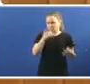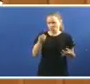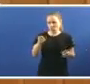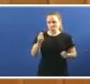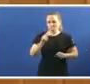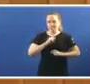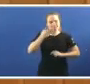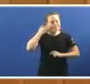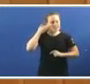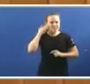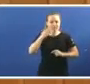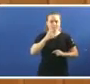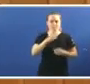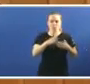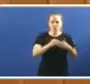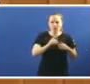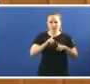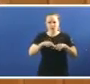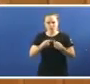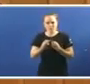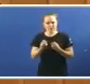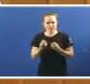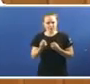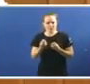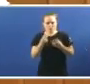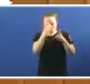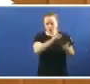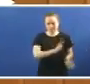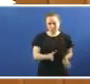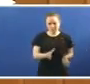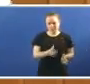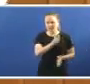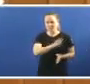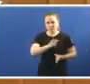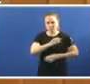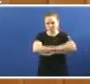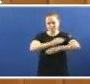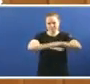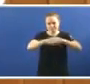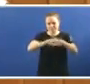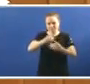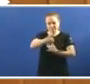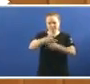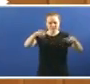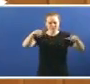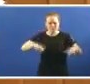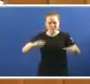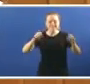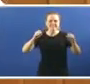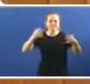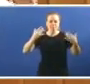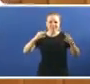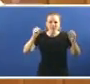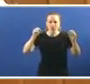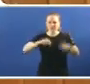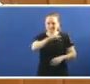de pacientes e familiares Permitindo manter as camas pechadas E os doentes amontoadas En salas sin ventilación Sen intimidade E